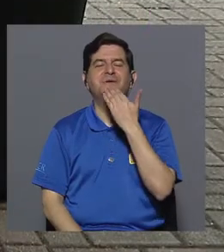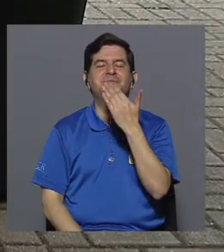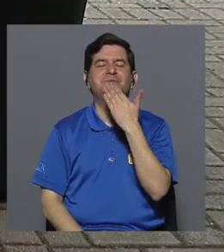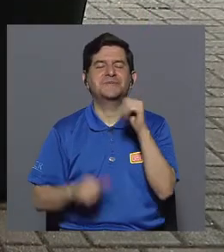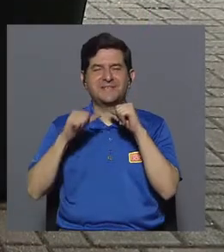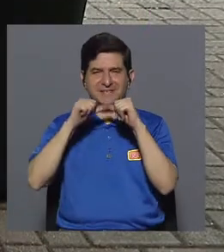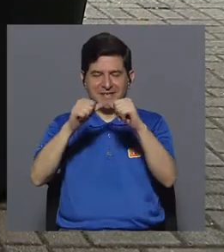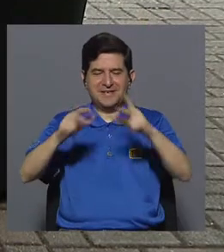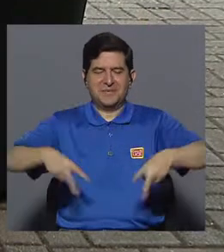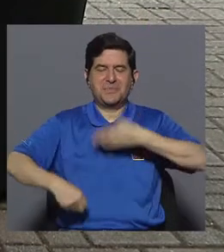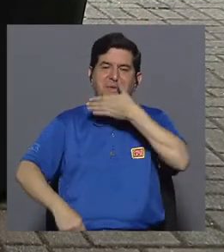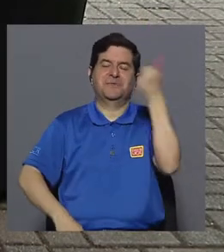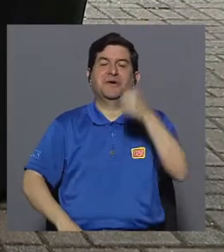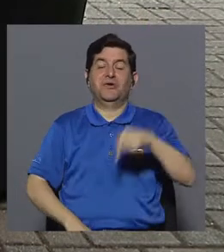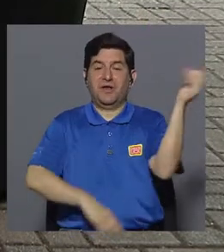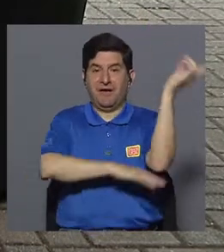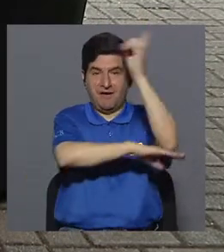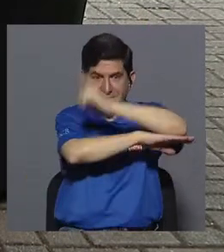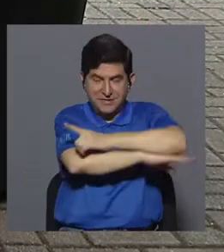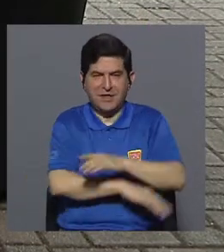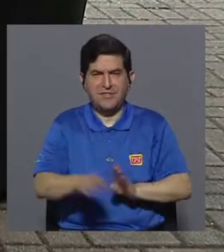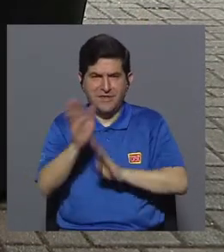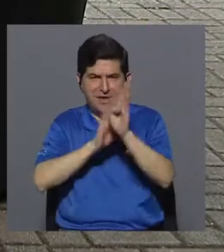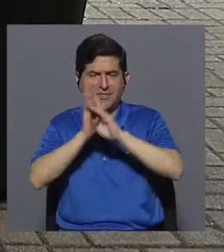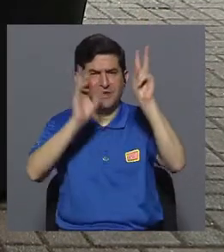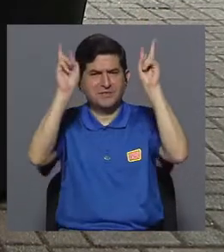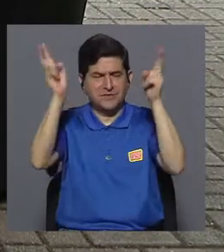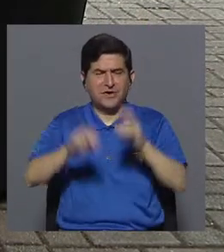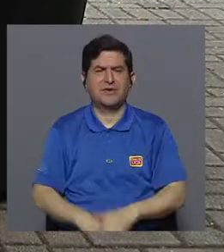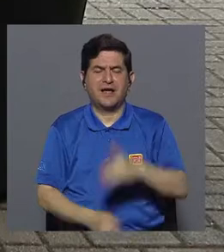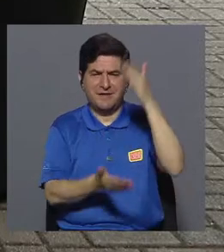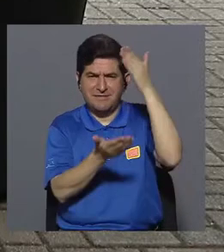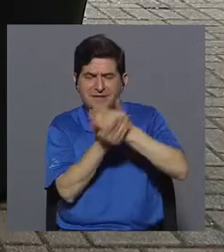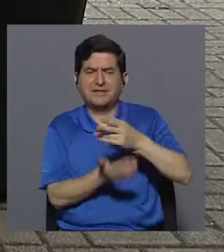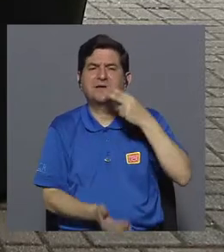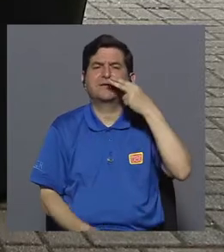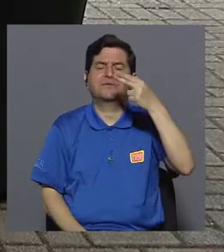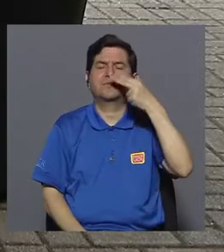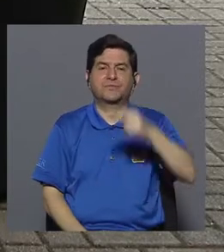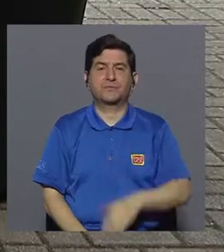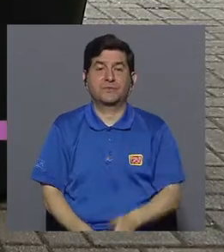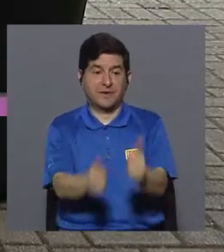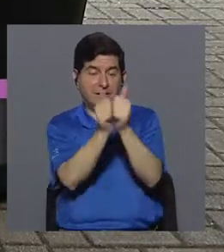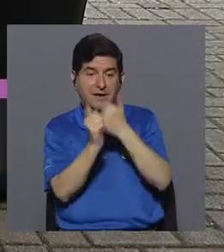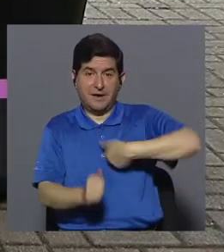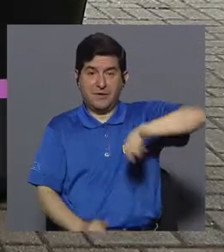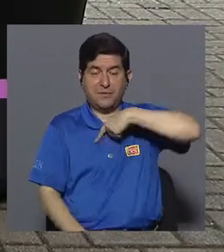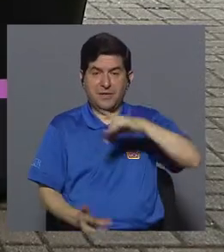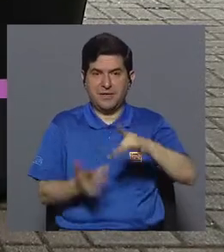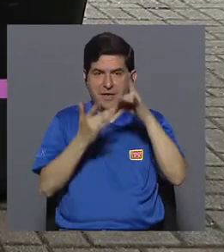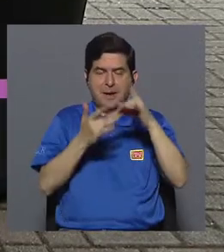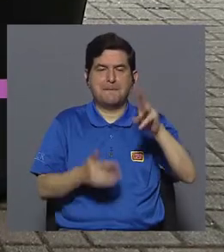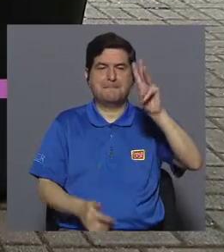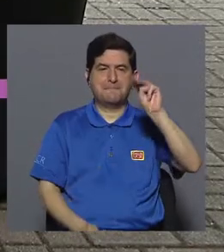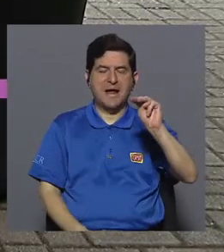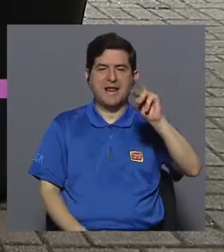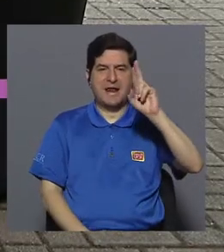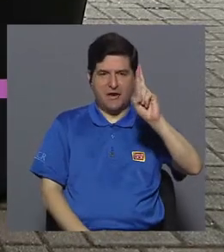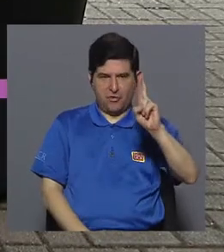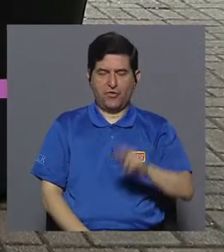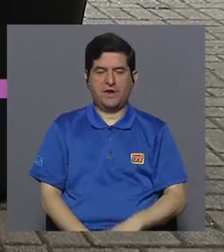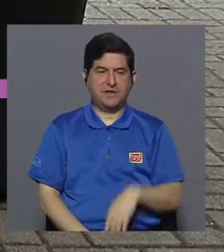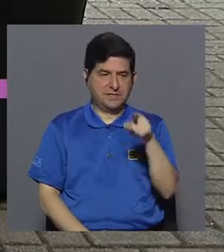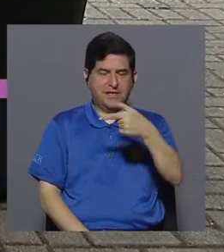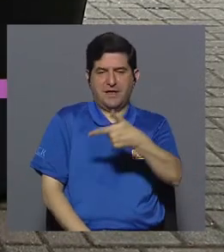Gracias por continuar en Vivir Mejor, el día de hoy desarrollando el tema de la cesación de fumado, para ello nos acompaña la especialista Mariela